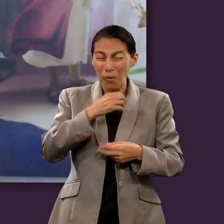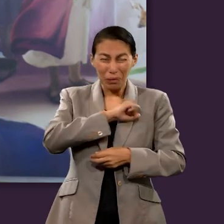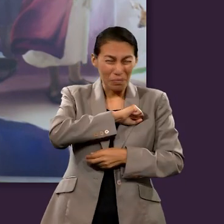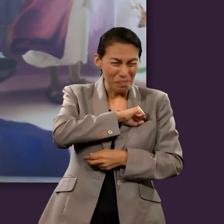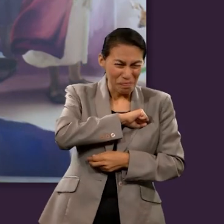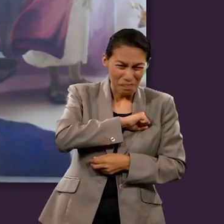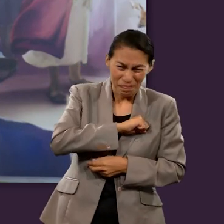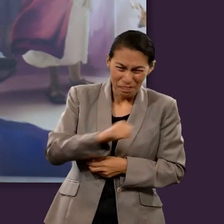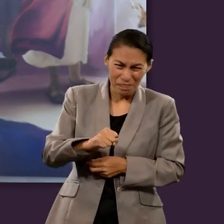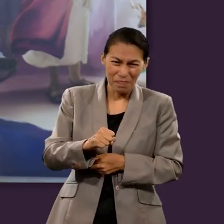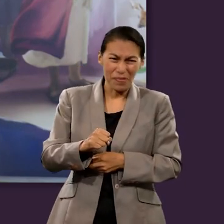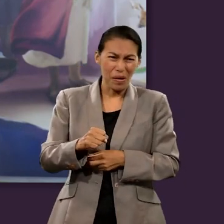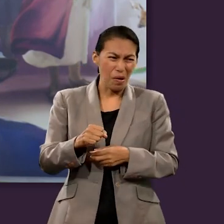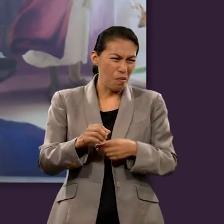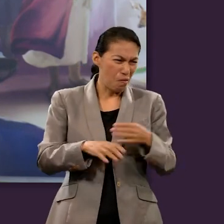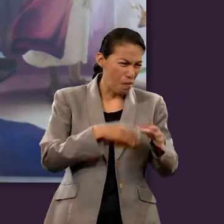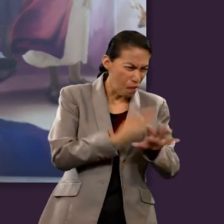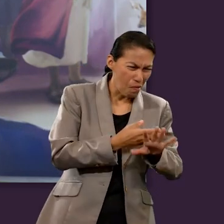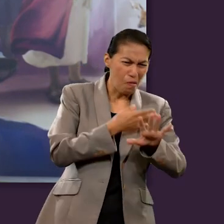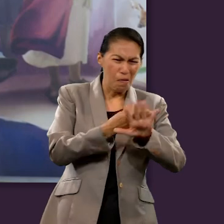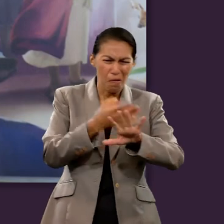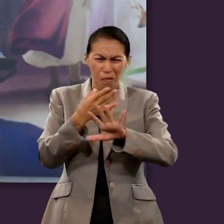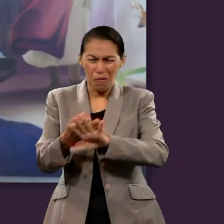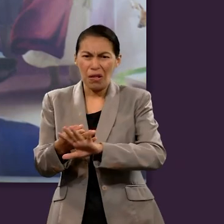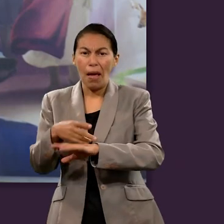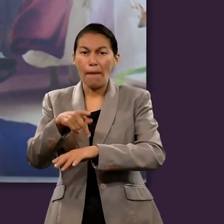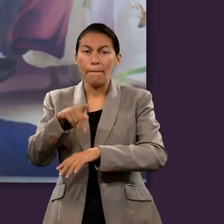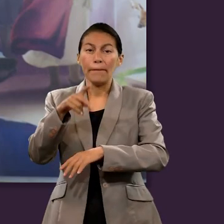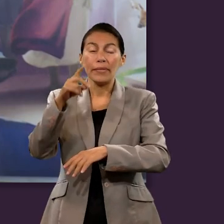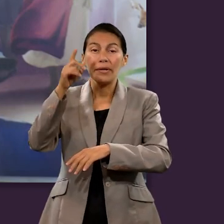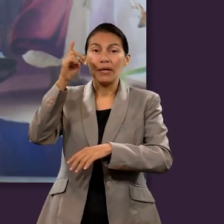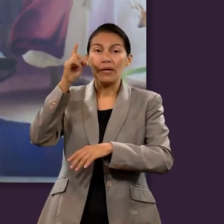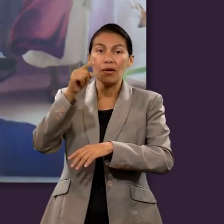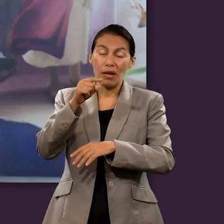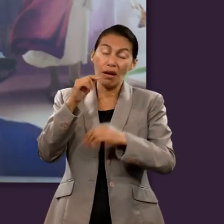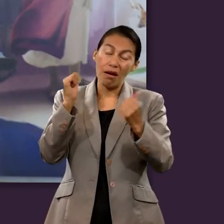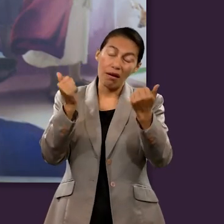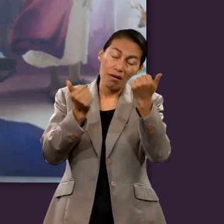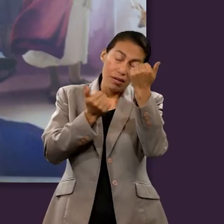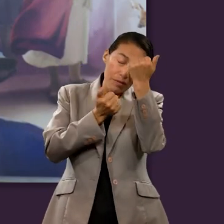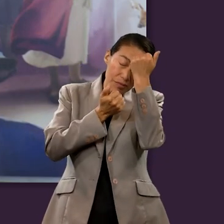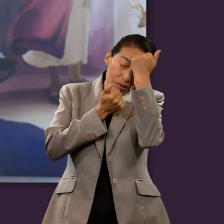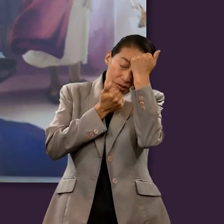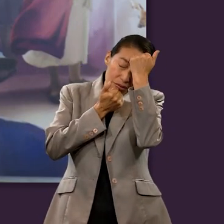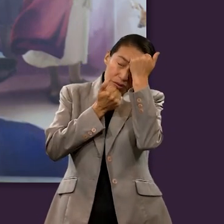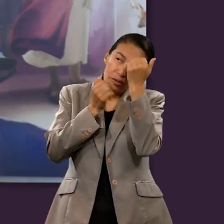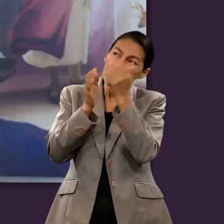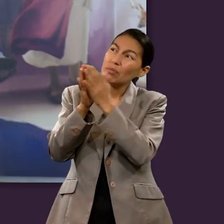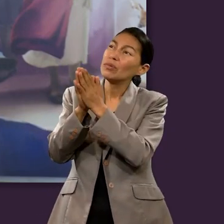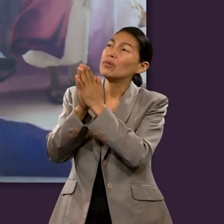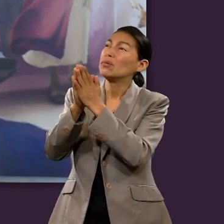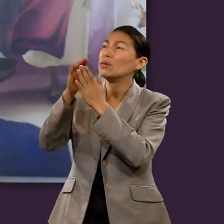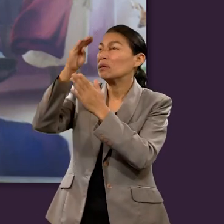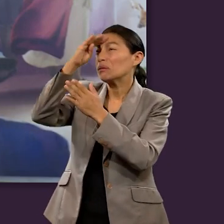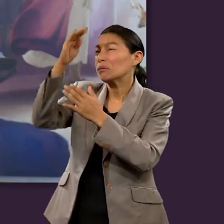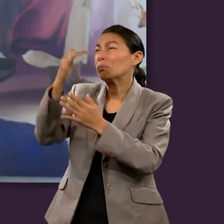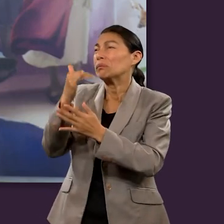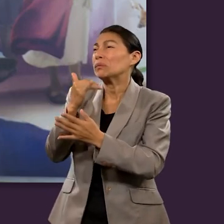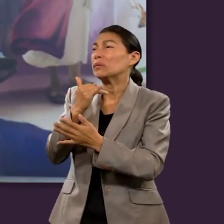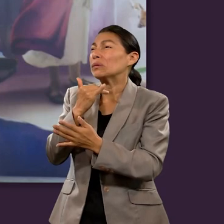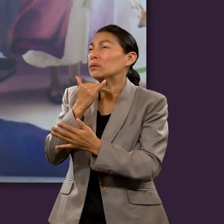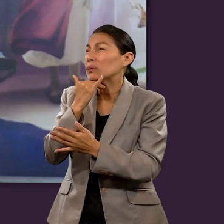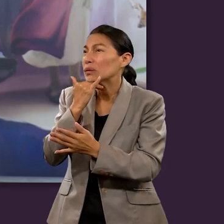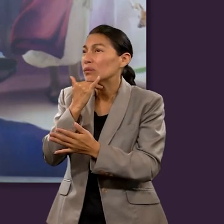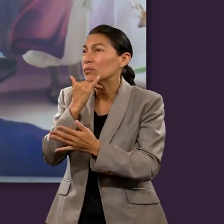Antiguo Testamento a la oración de Manasés, que fue una de las personas que hizo más mal ante ojos de Dios. Pero en una